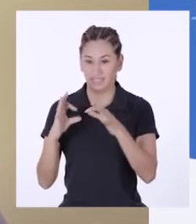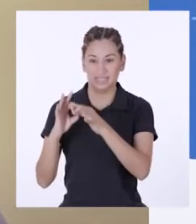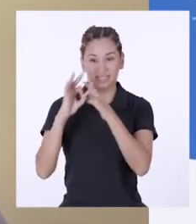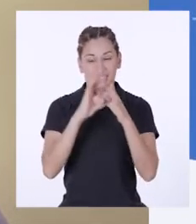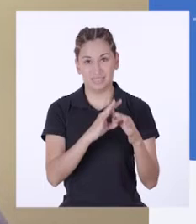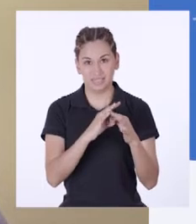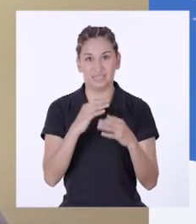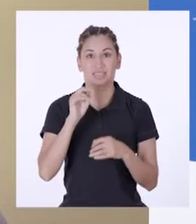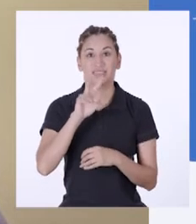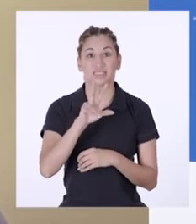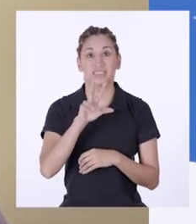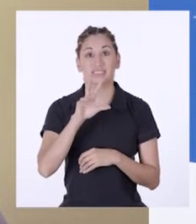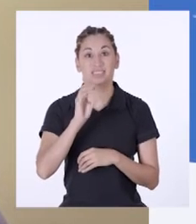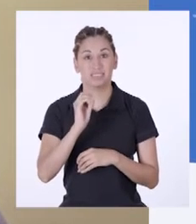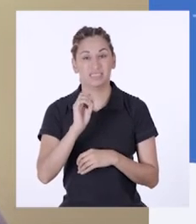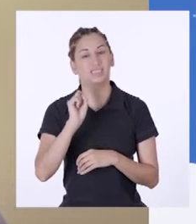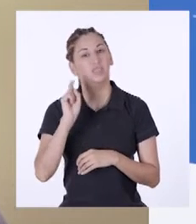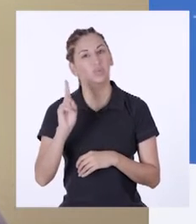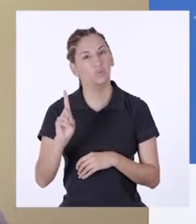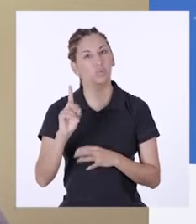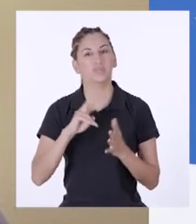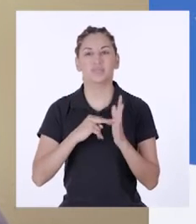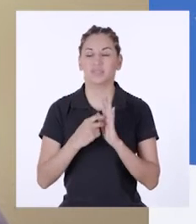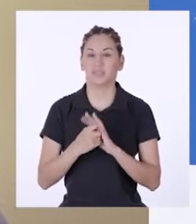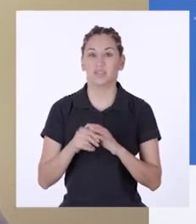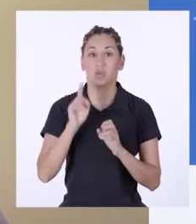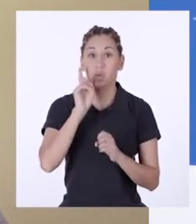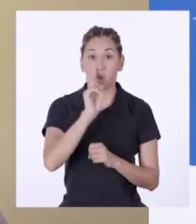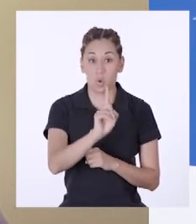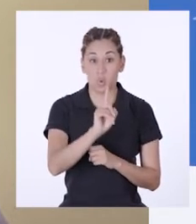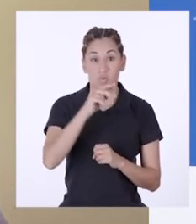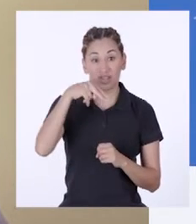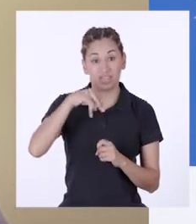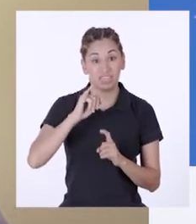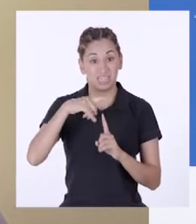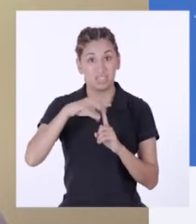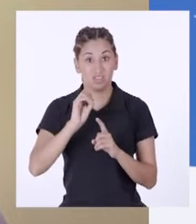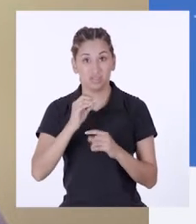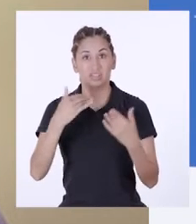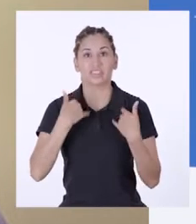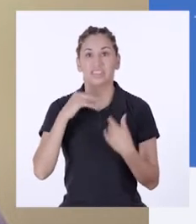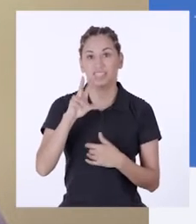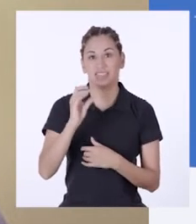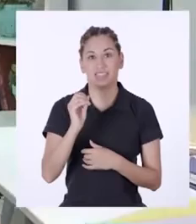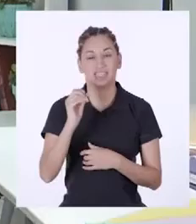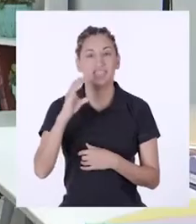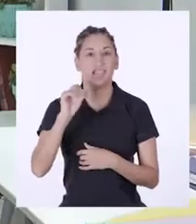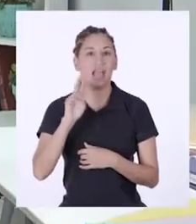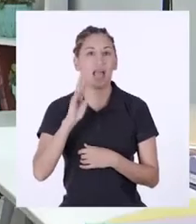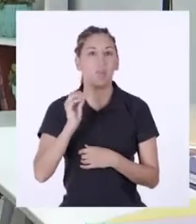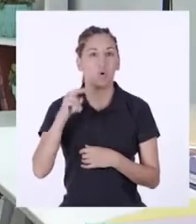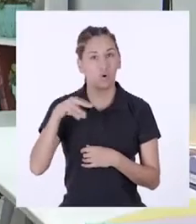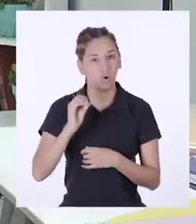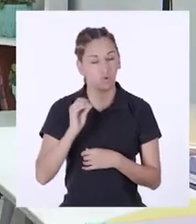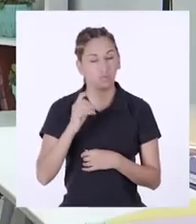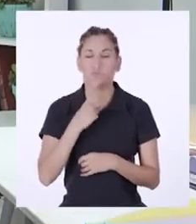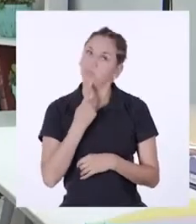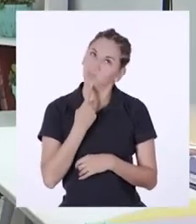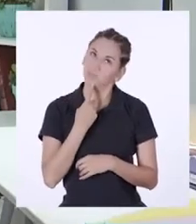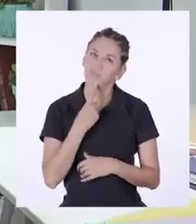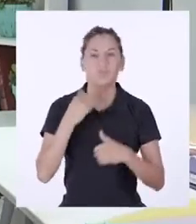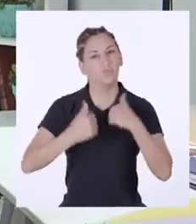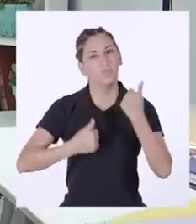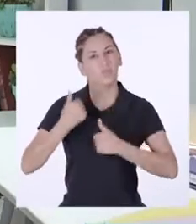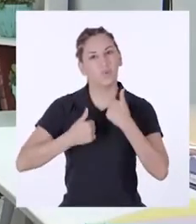relación inicial de 30 a 1, es decir, por cada nitrógeno debemos tener 30 carbonos. ¿Y qué